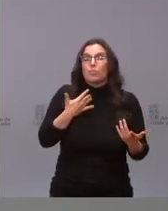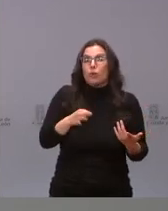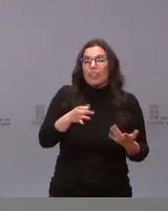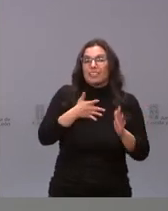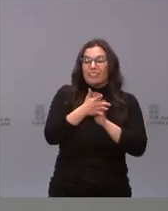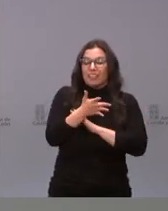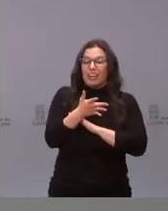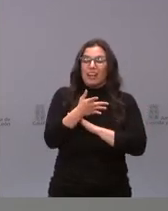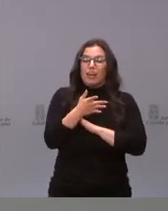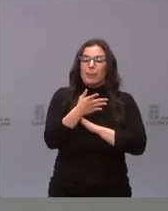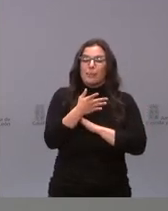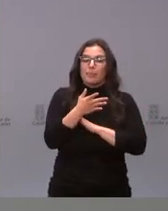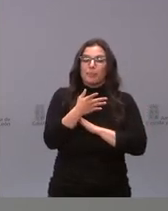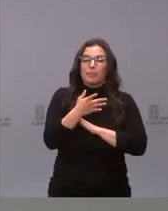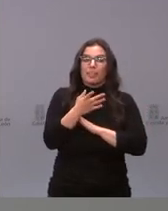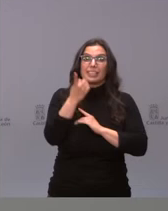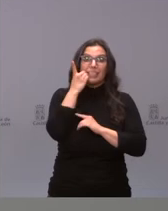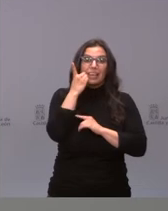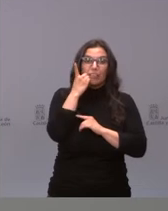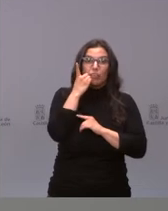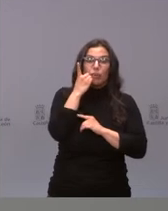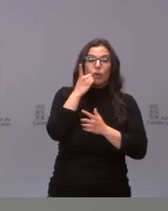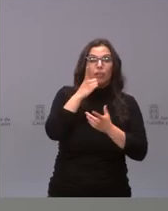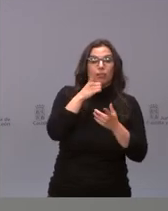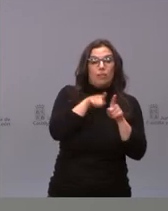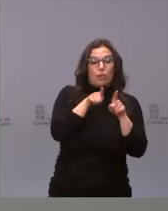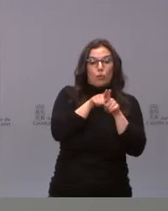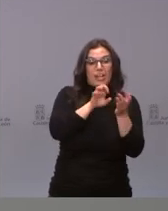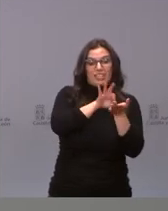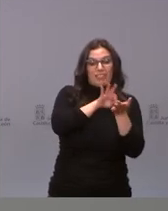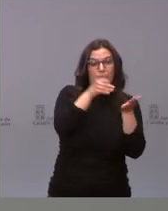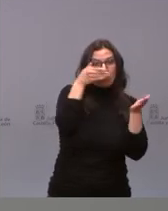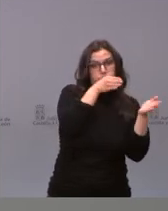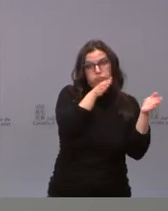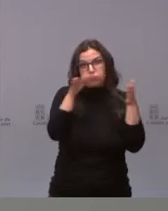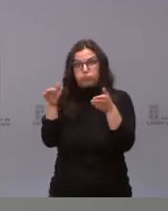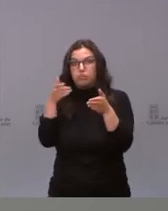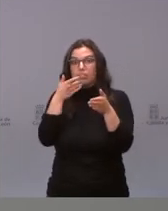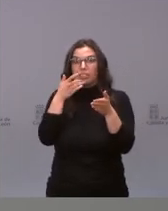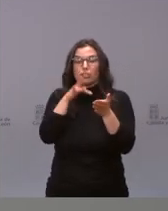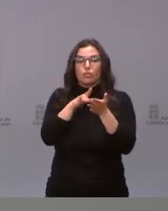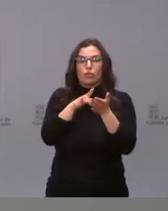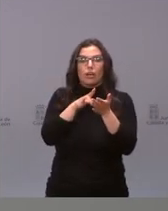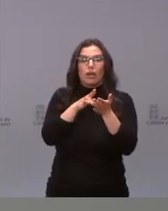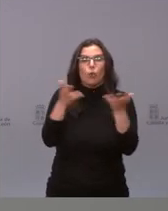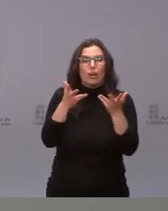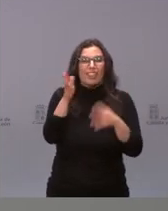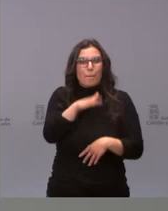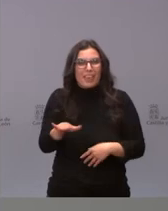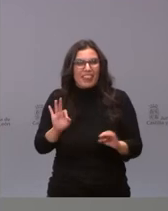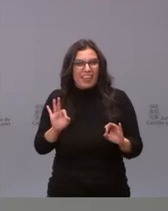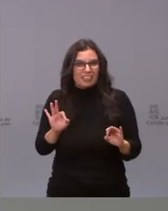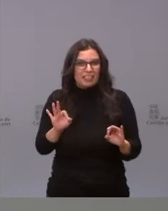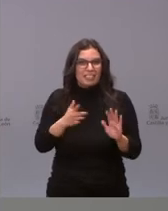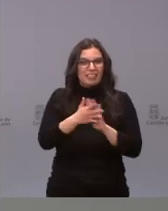reconvertir la utilización de un teléfono hacia otro si se produce una urgencia pediátrica, es decir, que no es una supresión